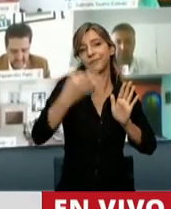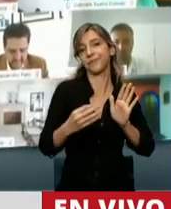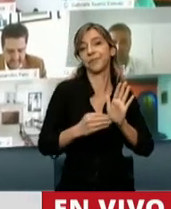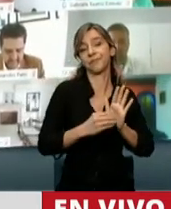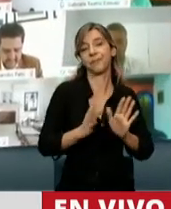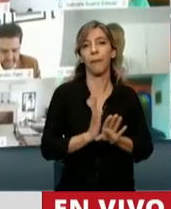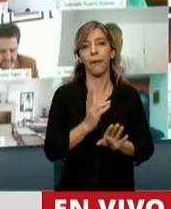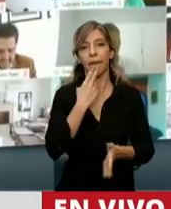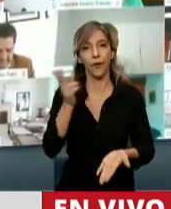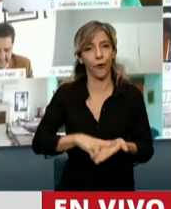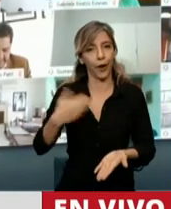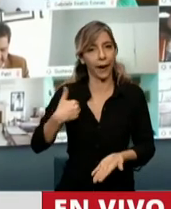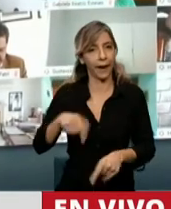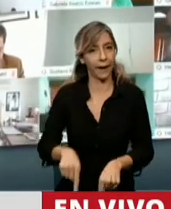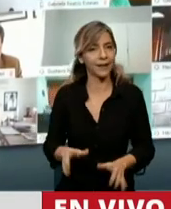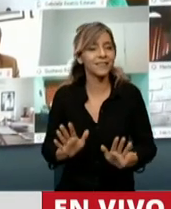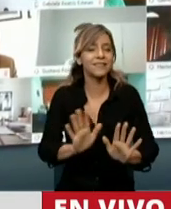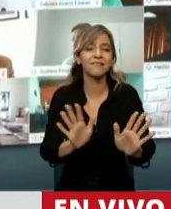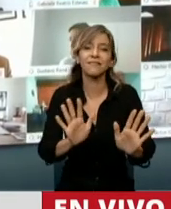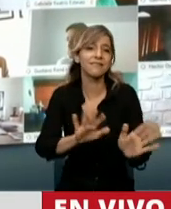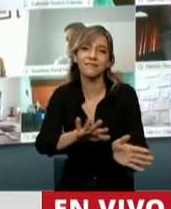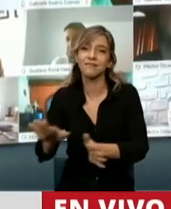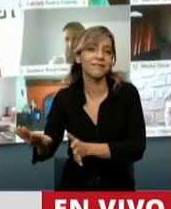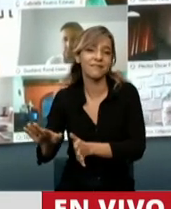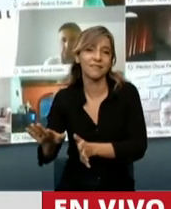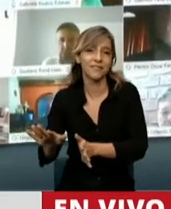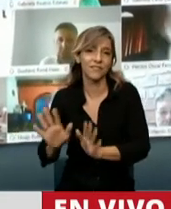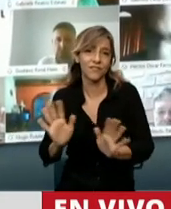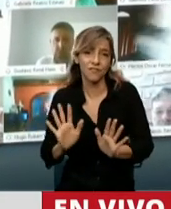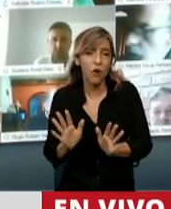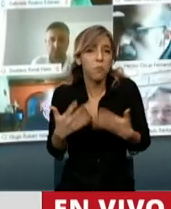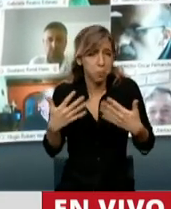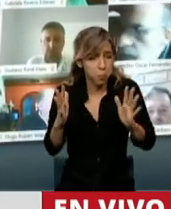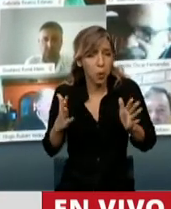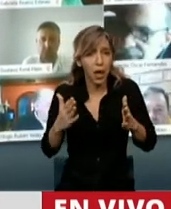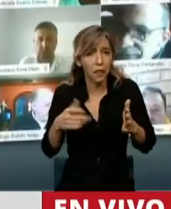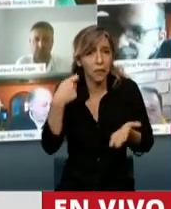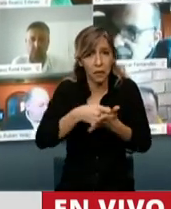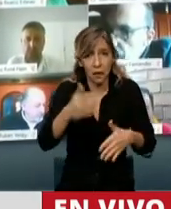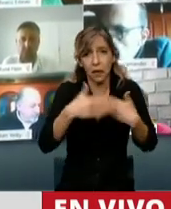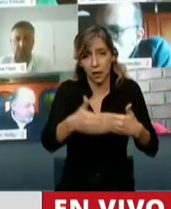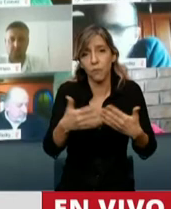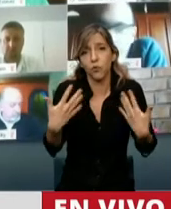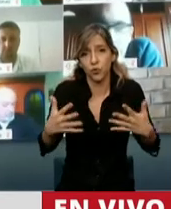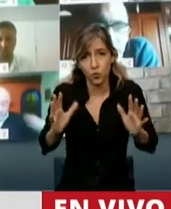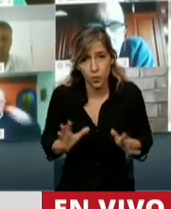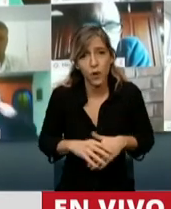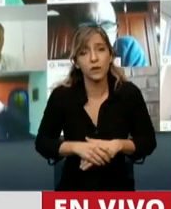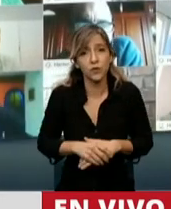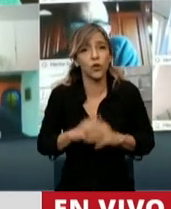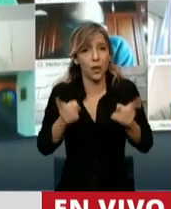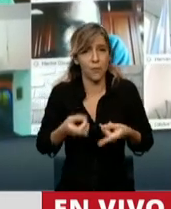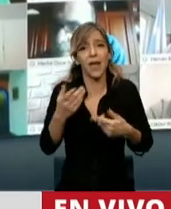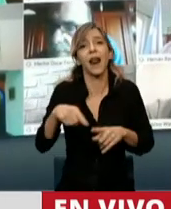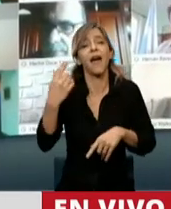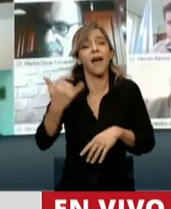pueda acceder a esta moratoria. Como también accedió al artículo 32 de la ley 11.683, sin tantos planes